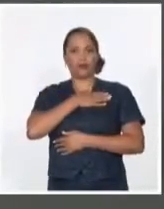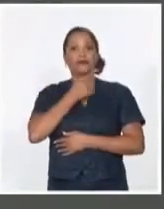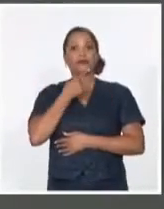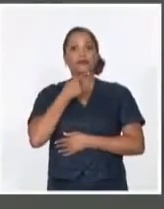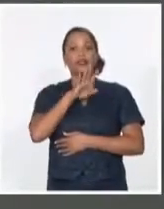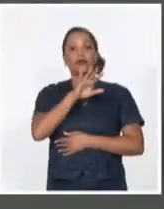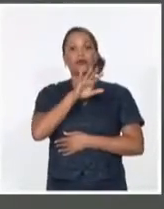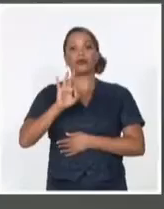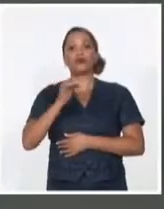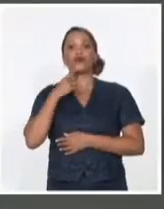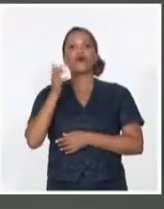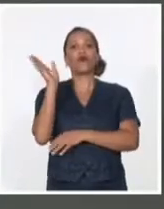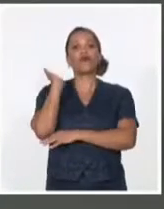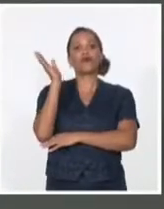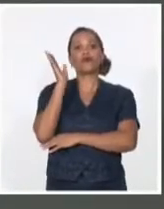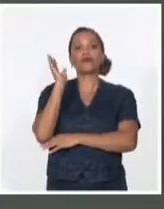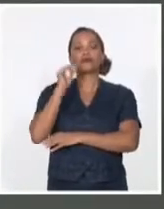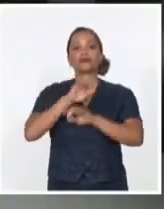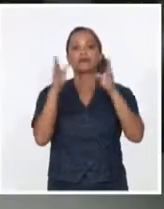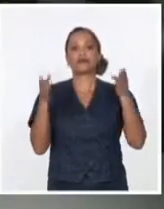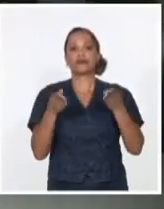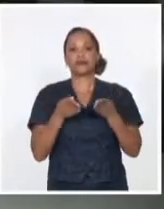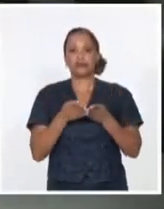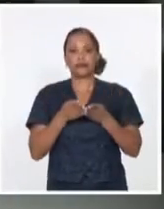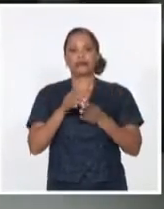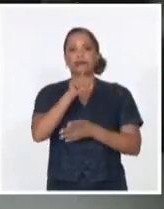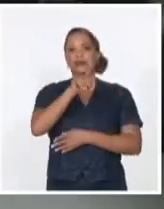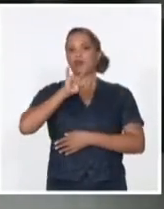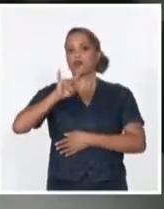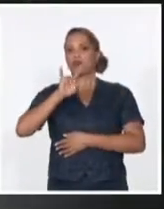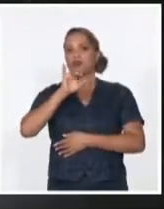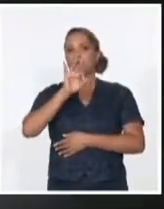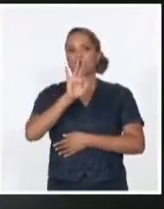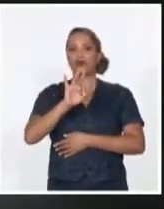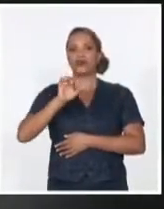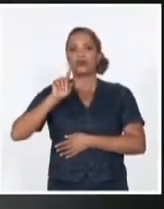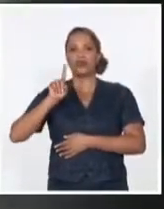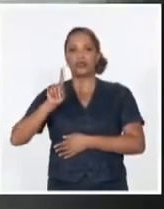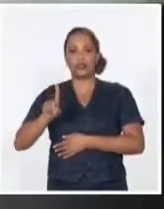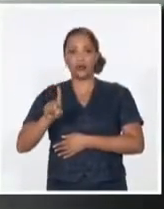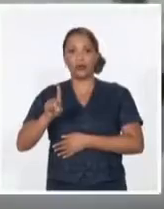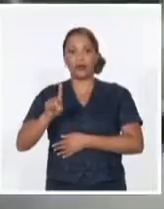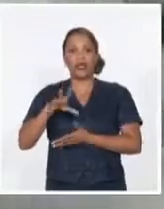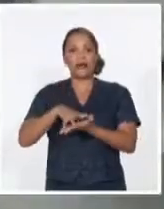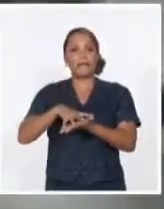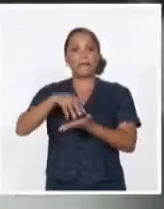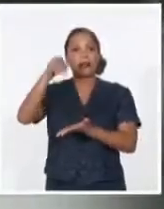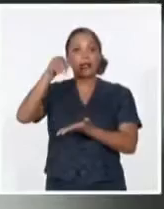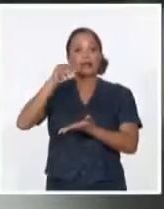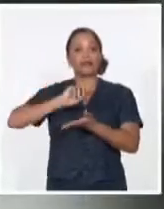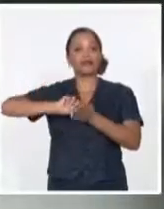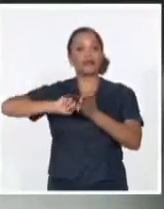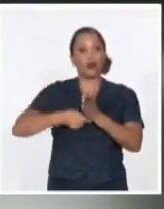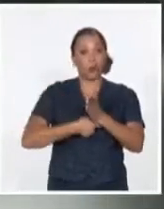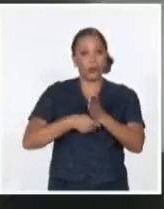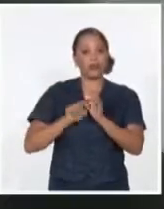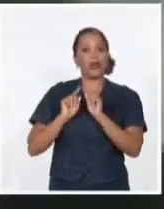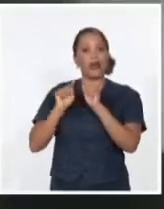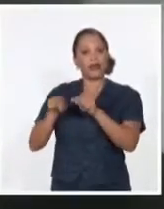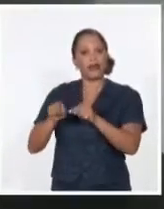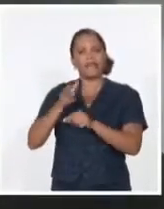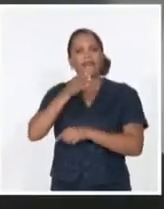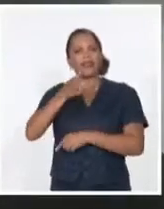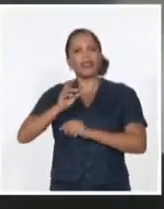Mundial de la Unión Interparlamentaria en 1981 en el Palacio de Convenciones, Fidel